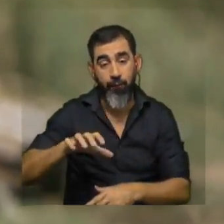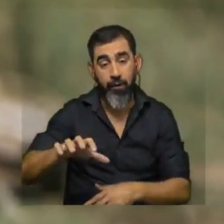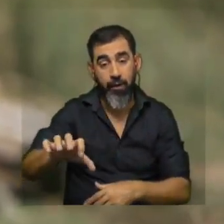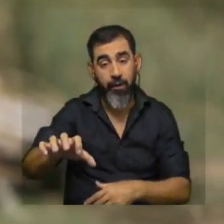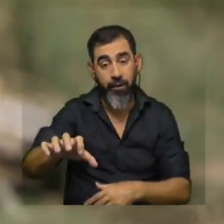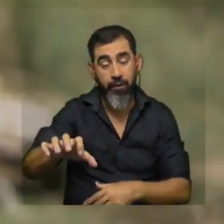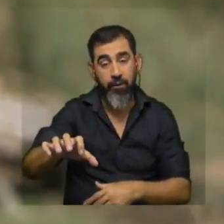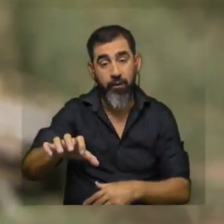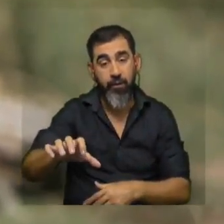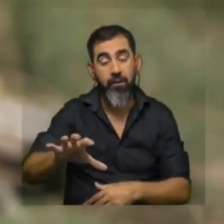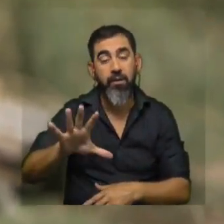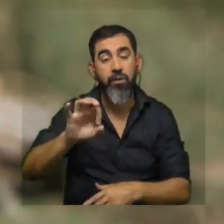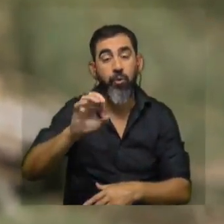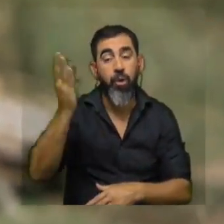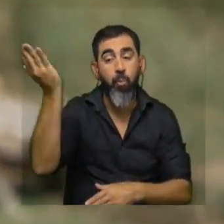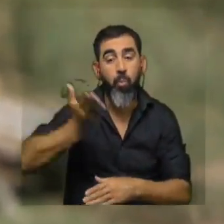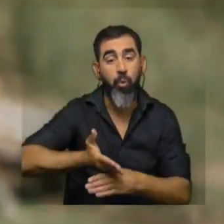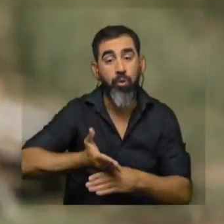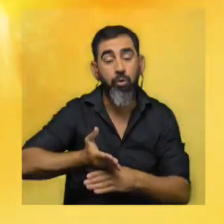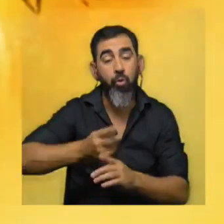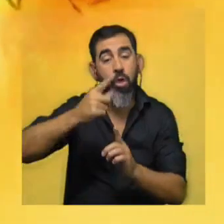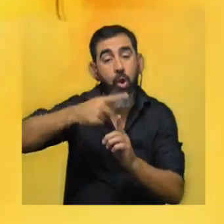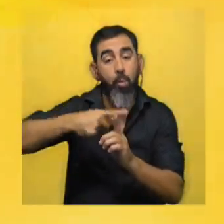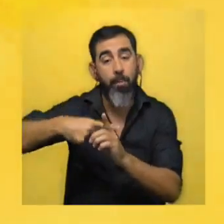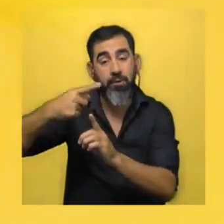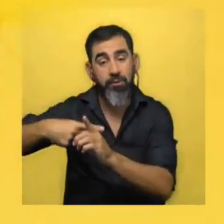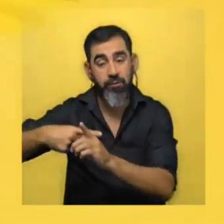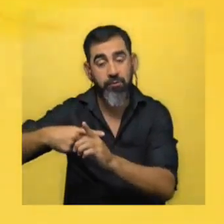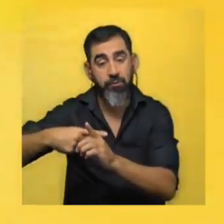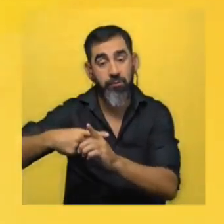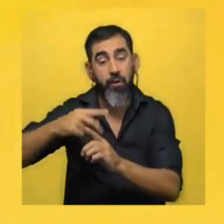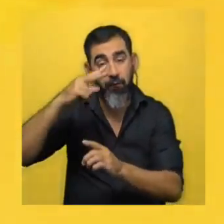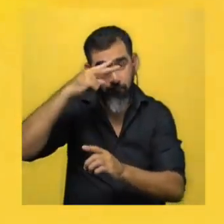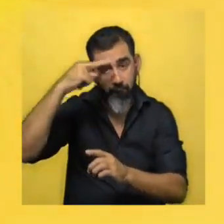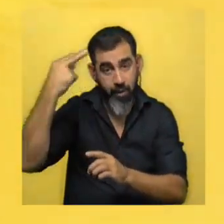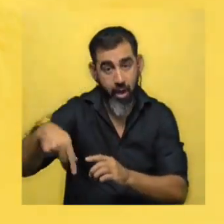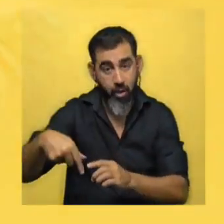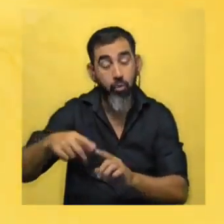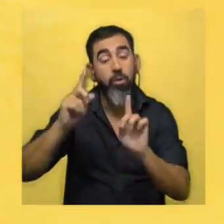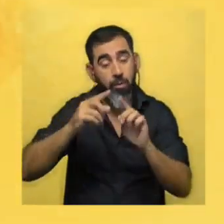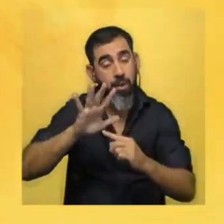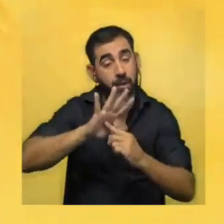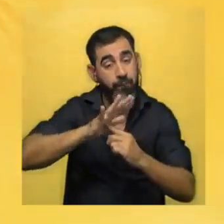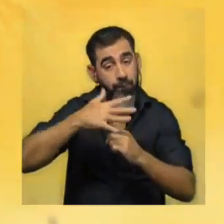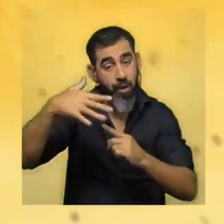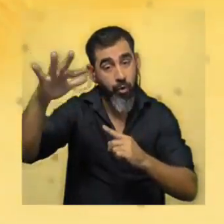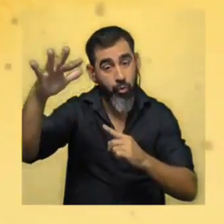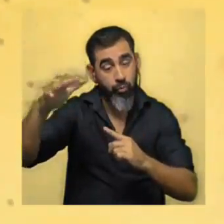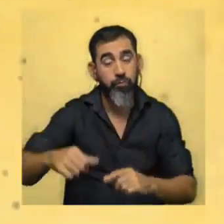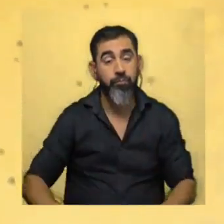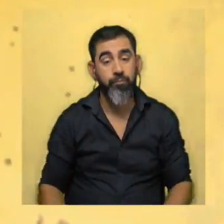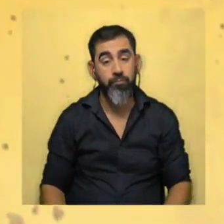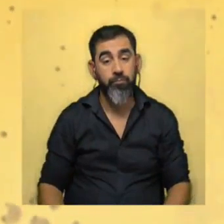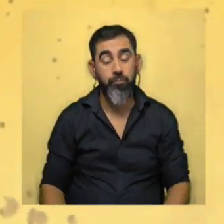en más del 50% de los meses. tanto en verano como en invierno. Entre